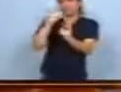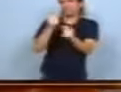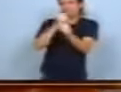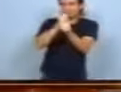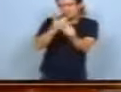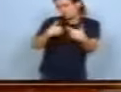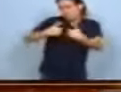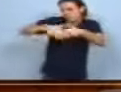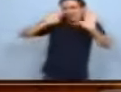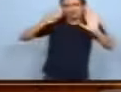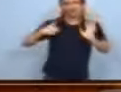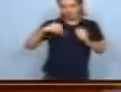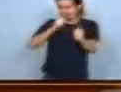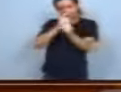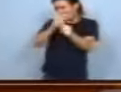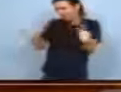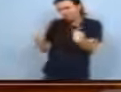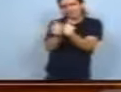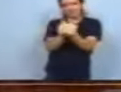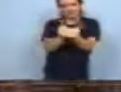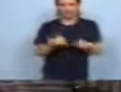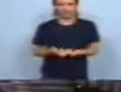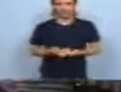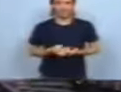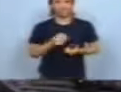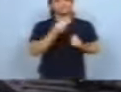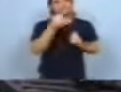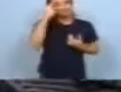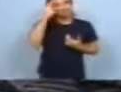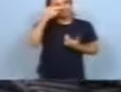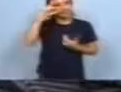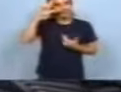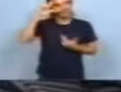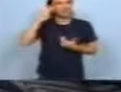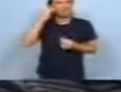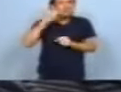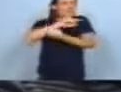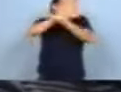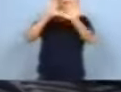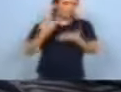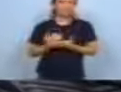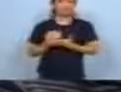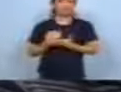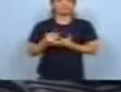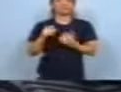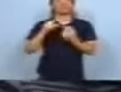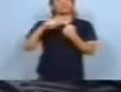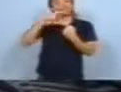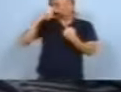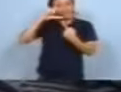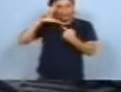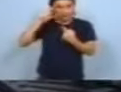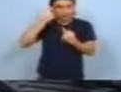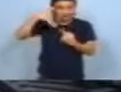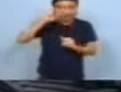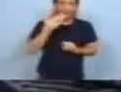cosas, nosotras ya. Y miras esas madres, ven. Son increíbles porque Chela, que es la que más hablaba,